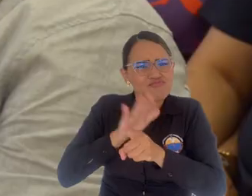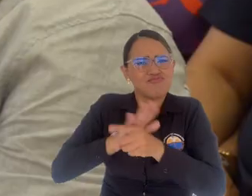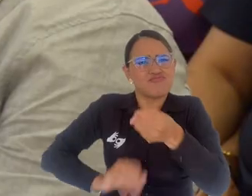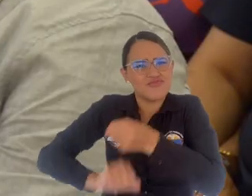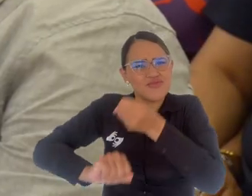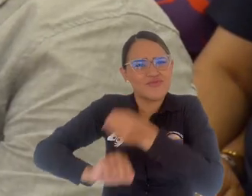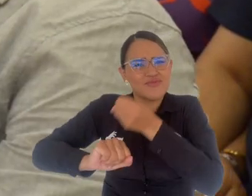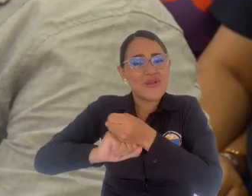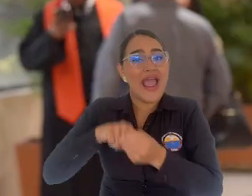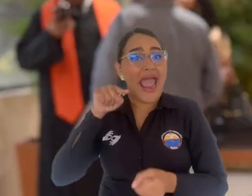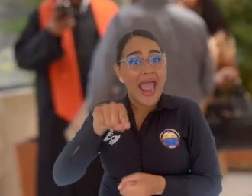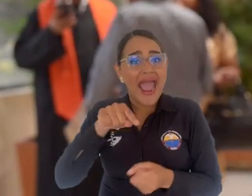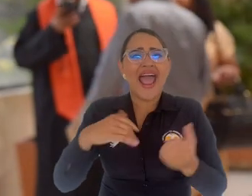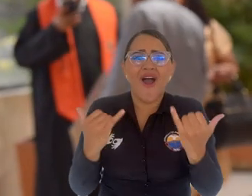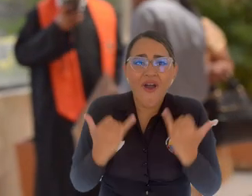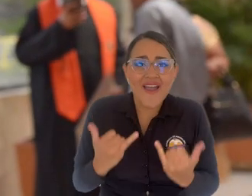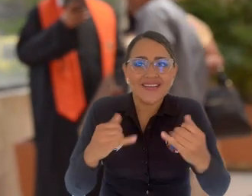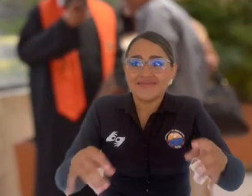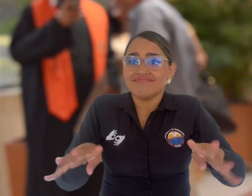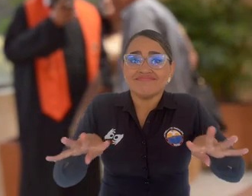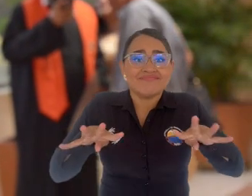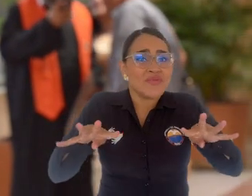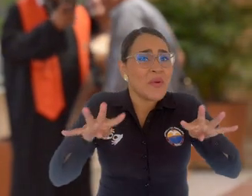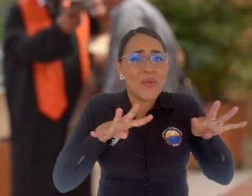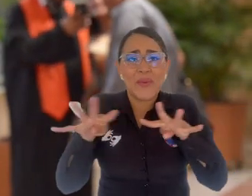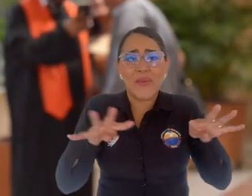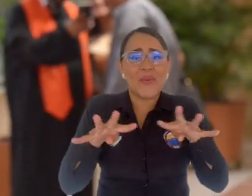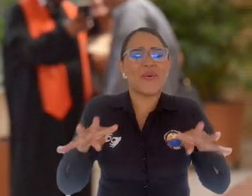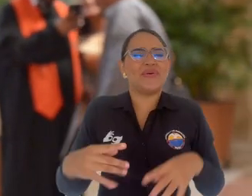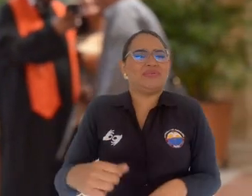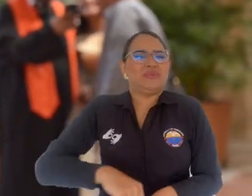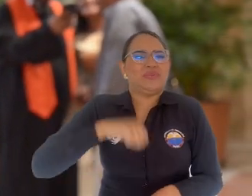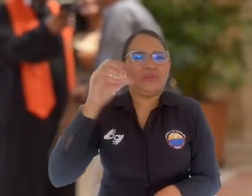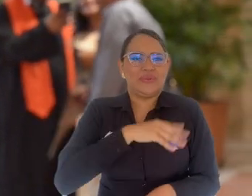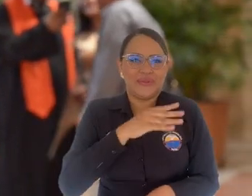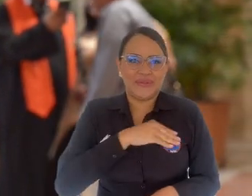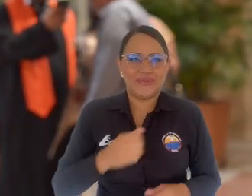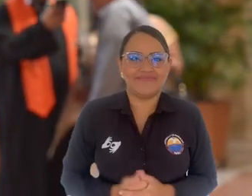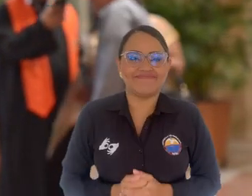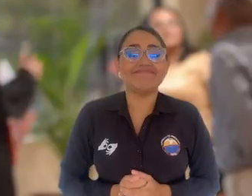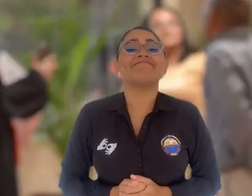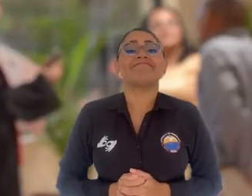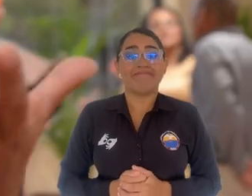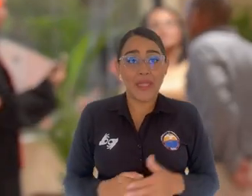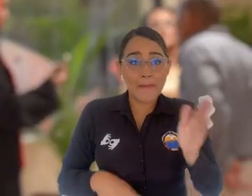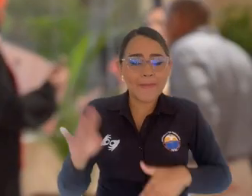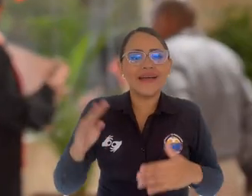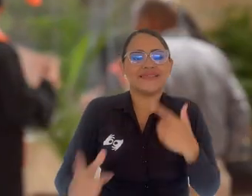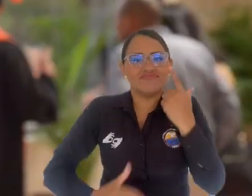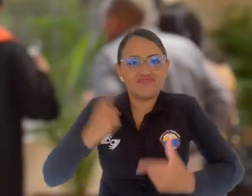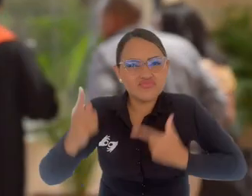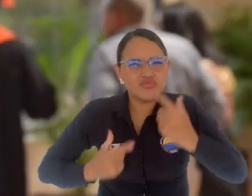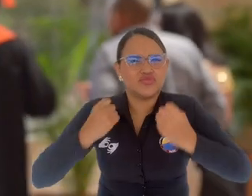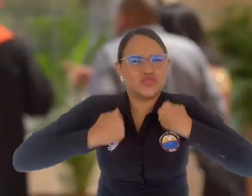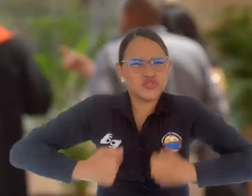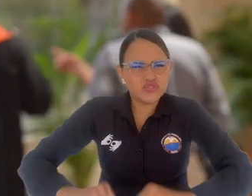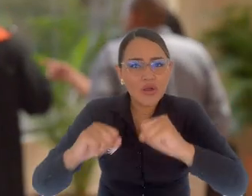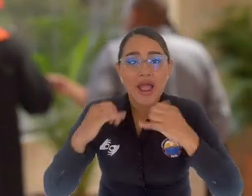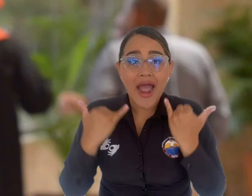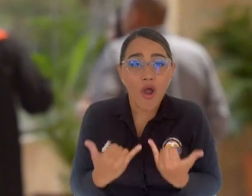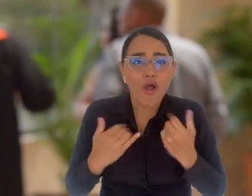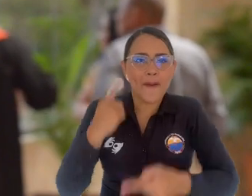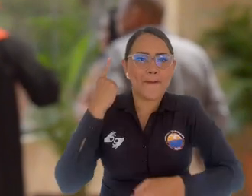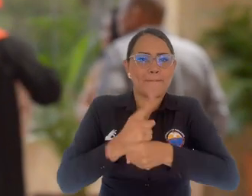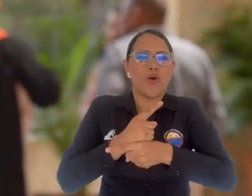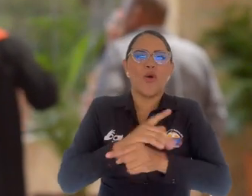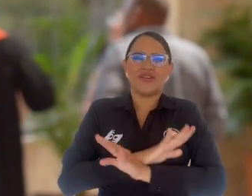desfallecer. La satisfacción de tanto esfuerzo, mucha lucha, se vea efectuado su meta como un